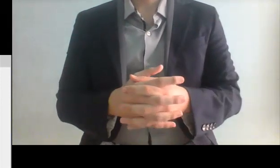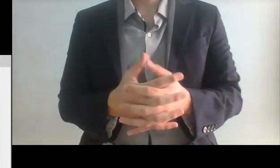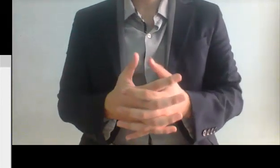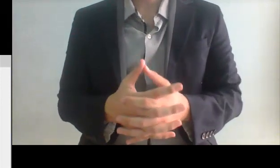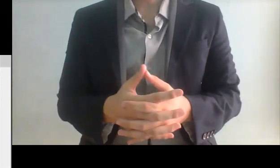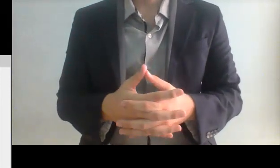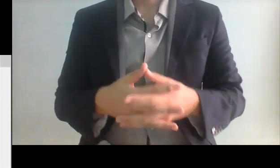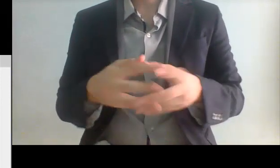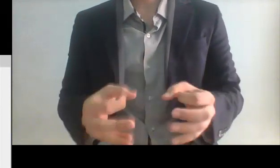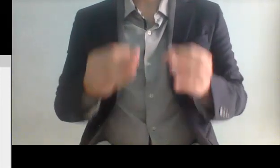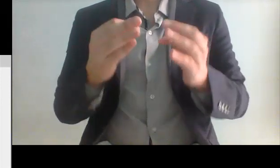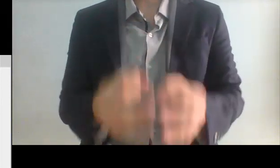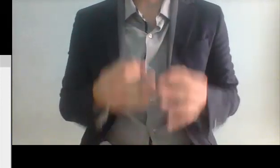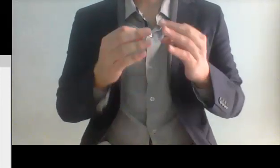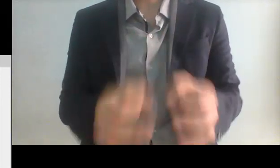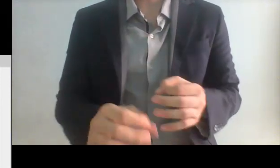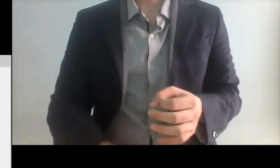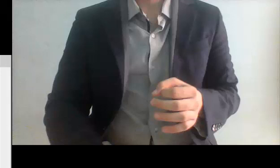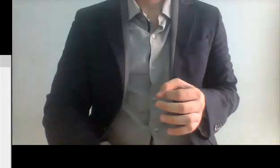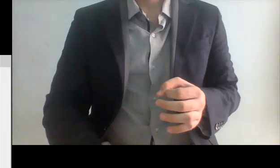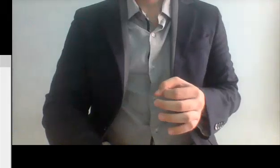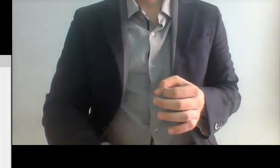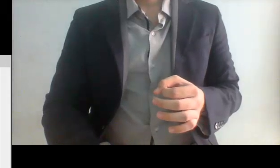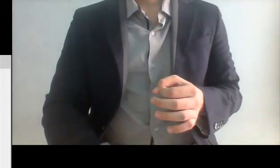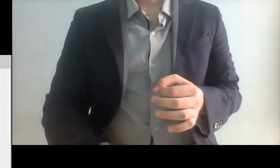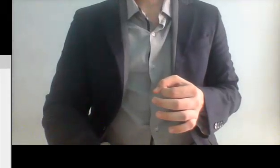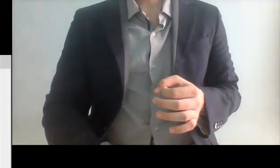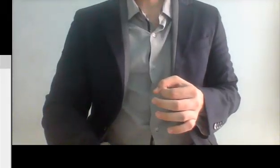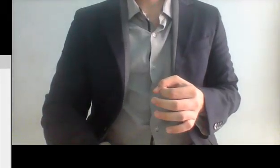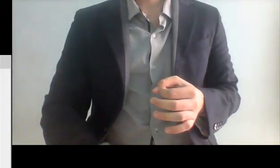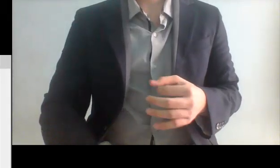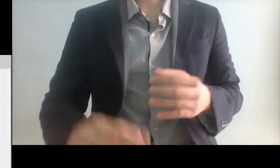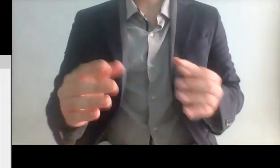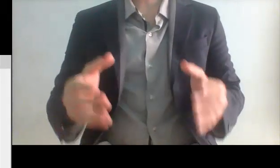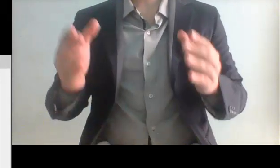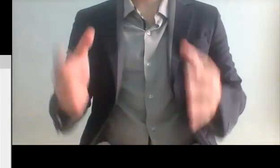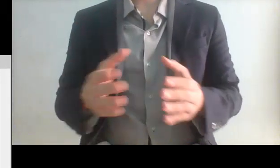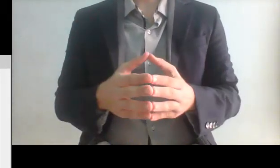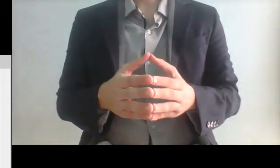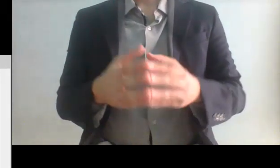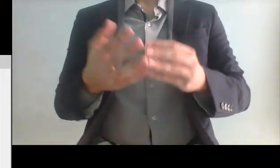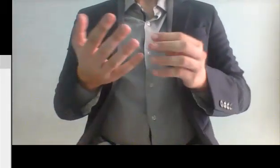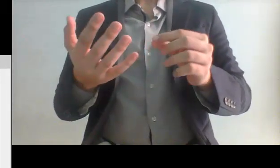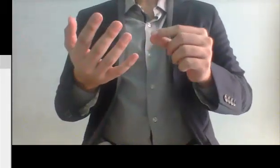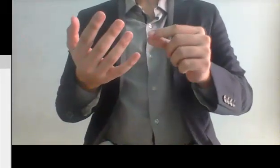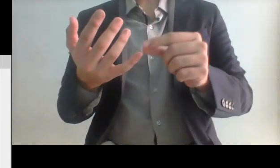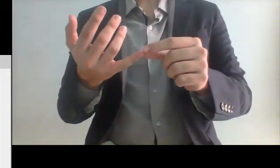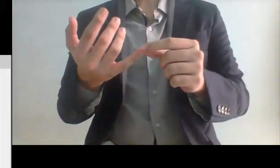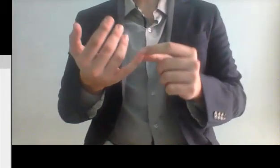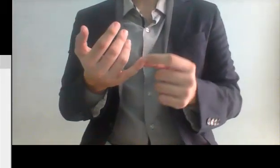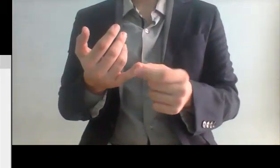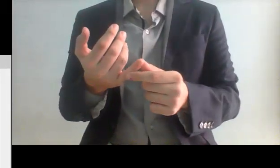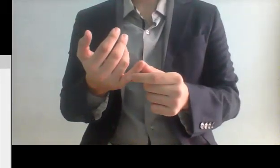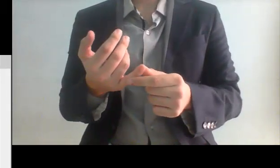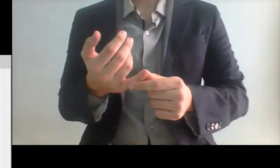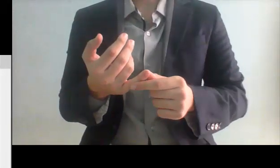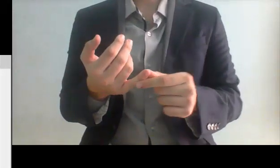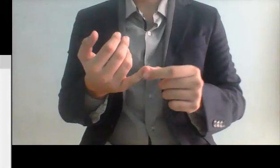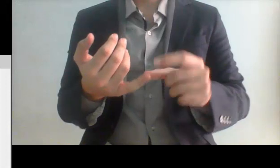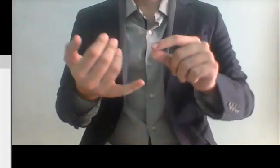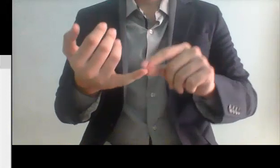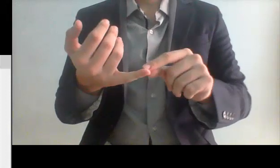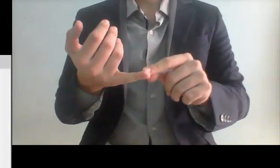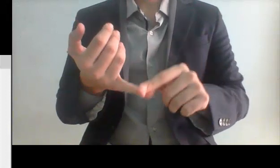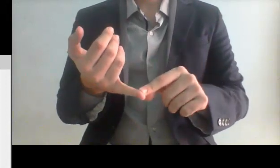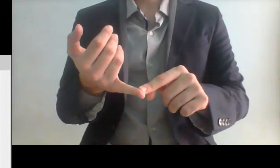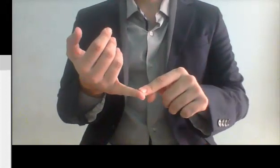fraudulentos obvio que se dieron cuenta y es que estamos viendo cada momento se están se están saliendo